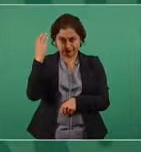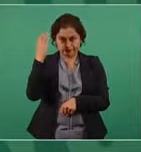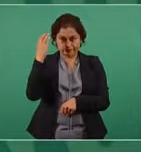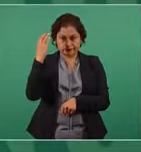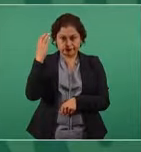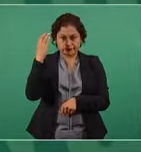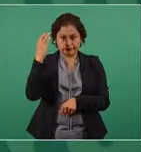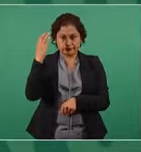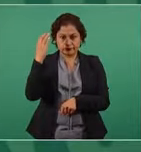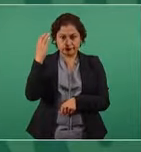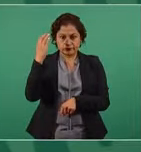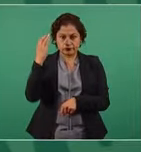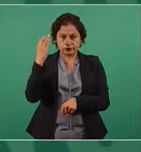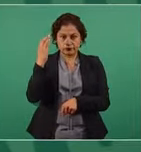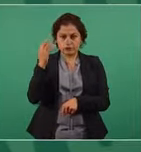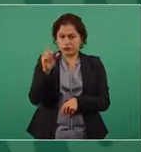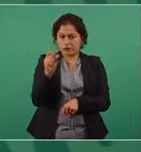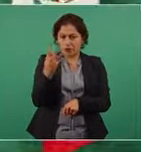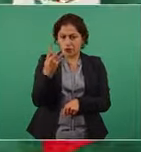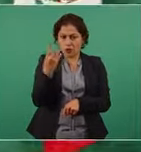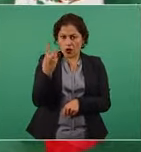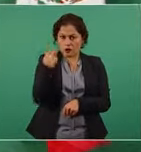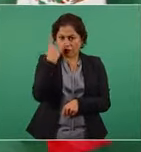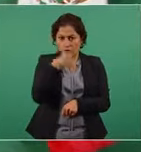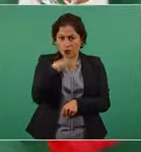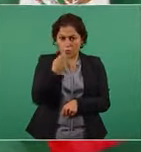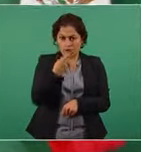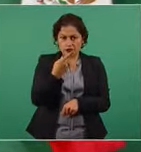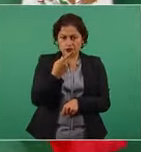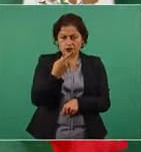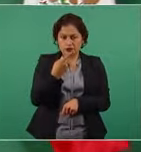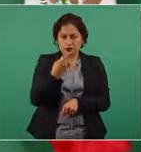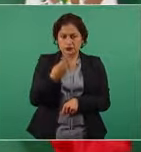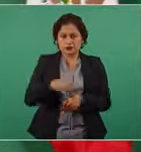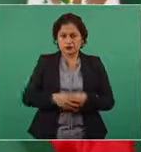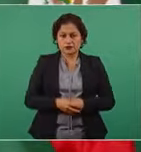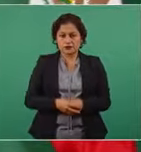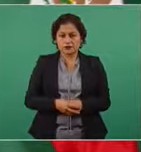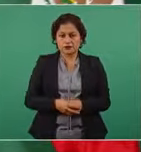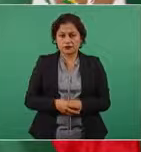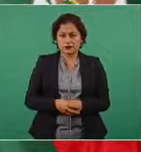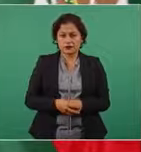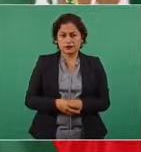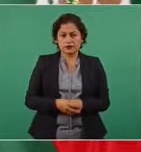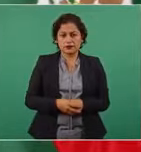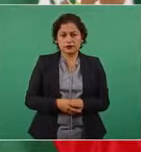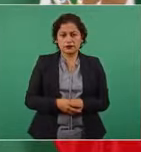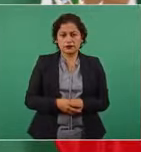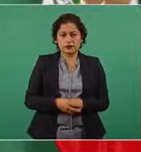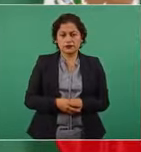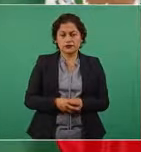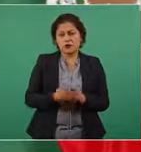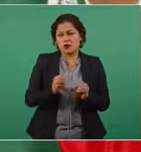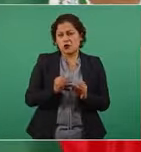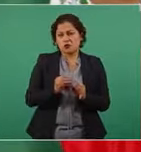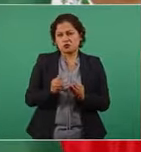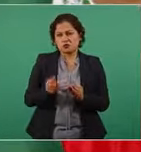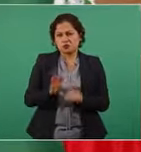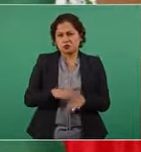24 horas o un poco más,